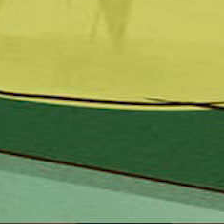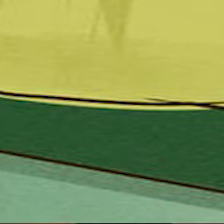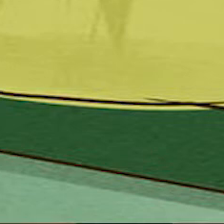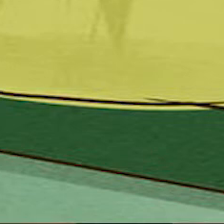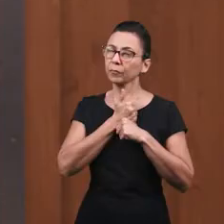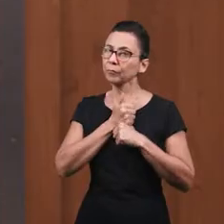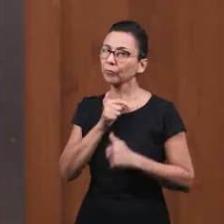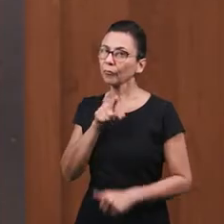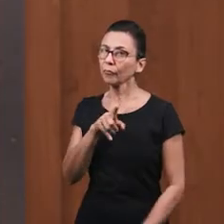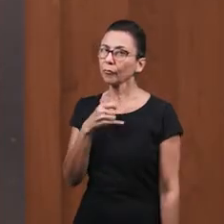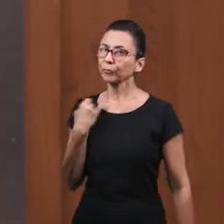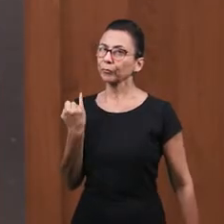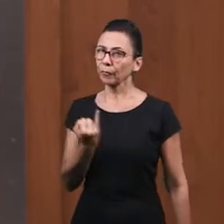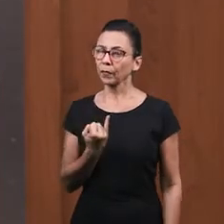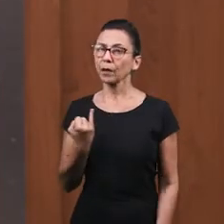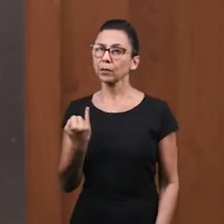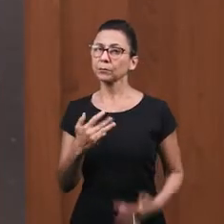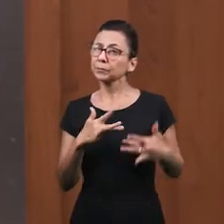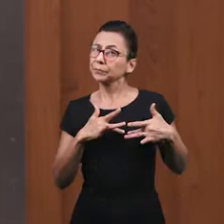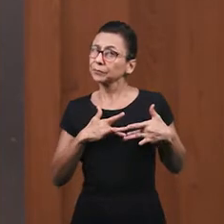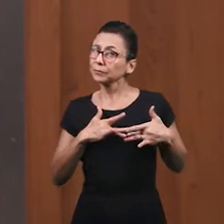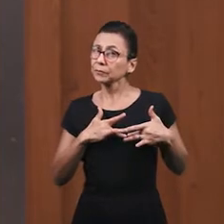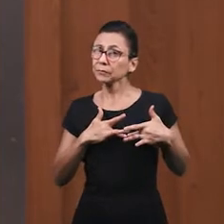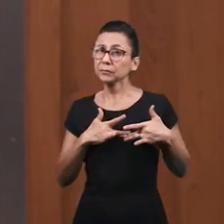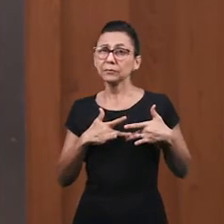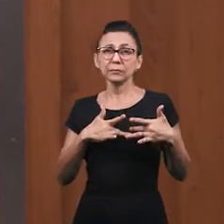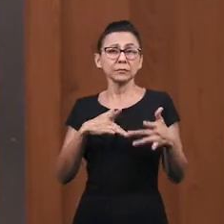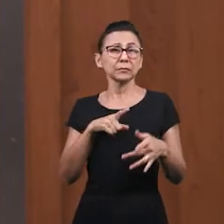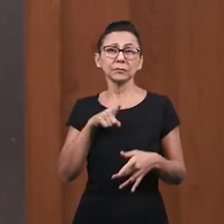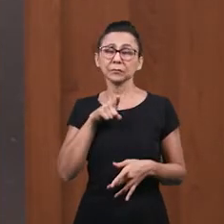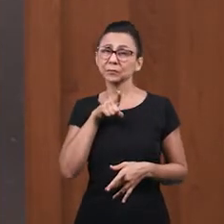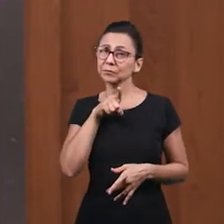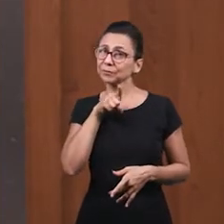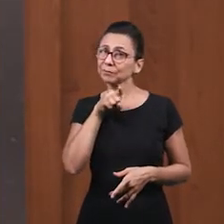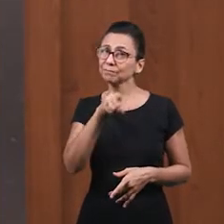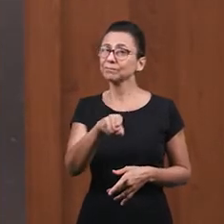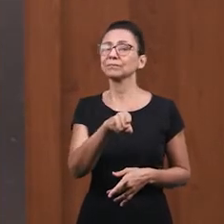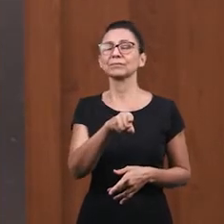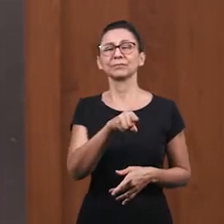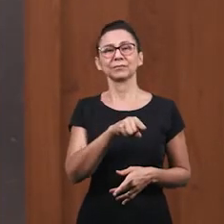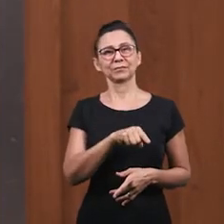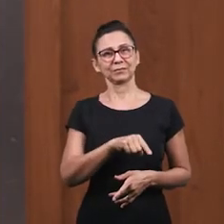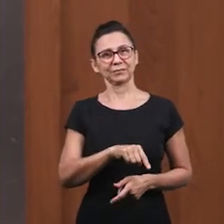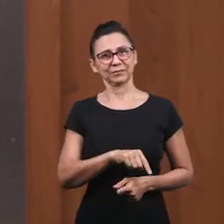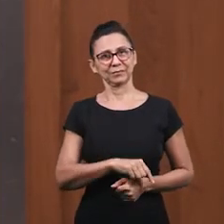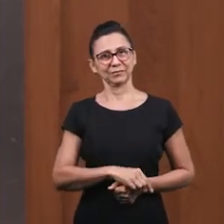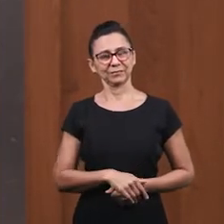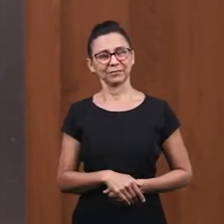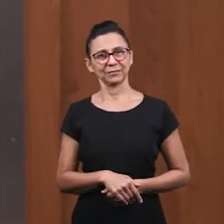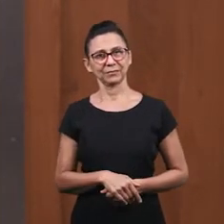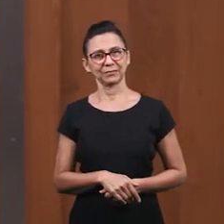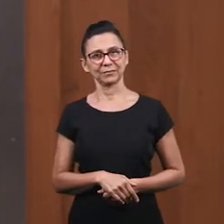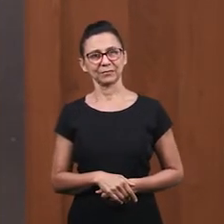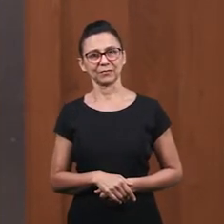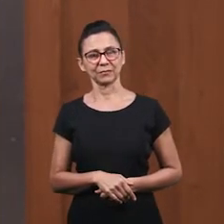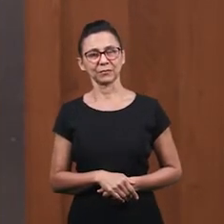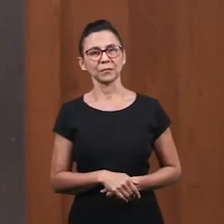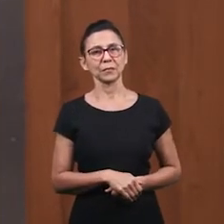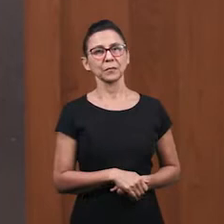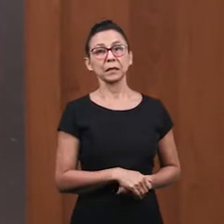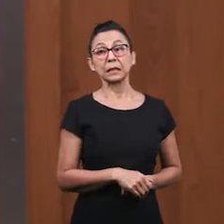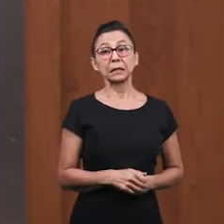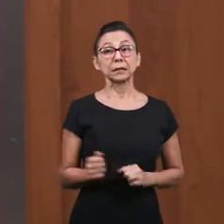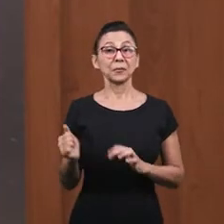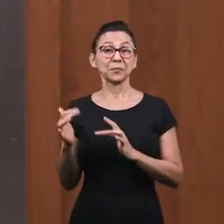Pero Pero tienes que saber Que Jesús murió Para salvarte Tú eres muy importante Para Jesús Él te ama Con un